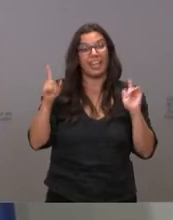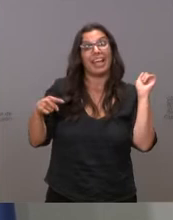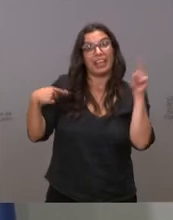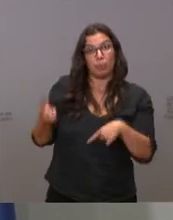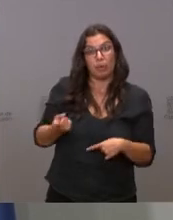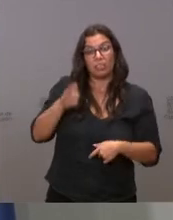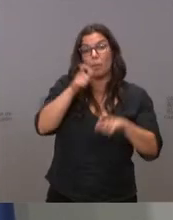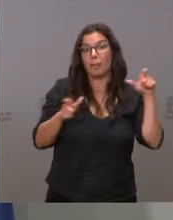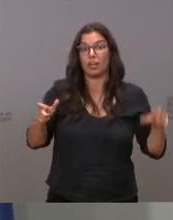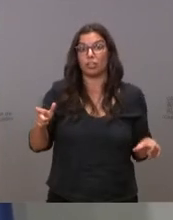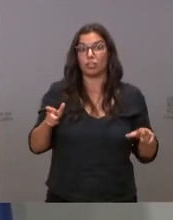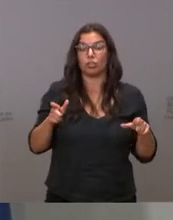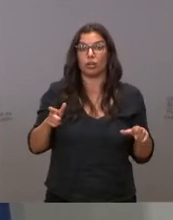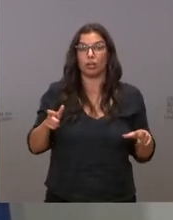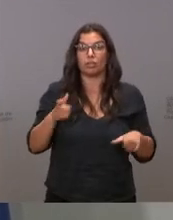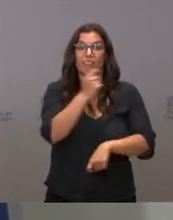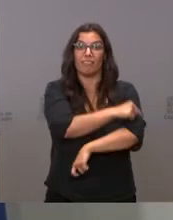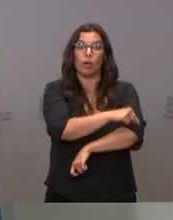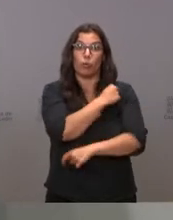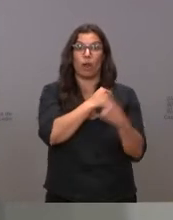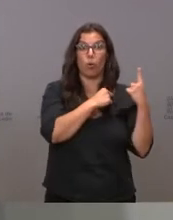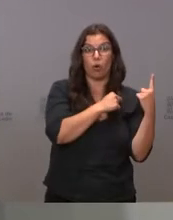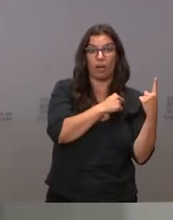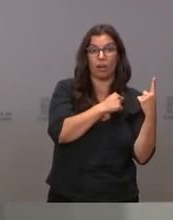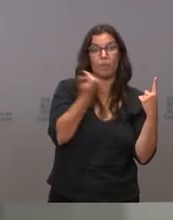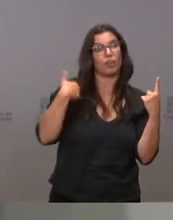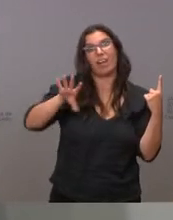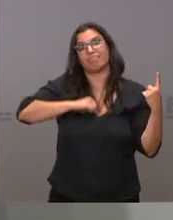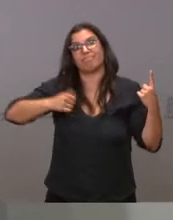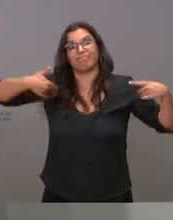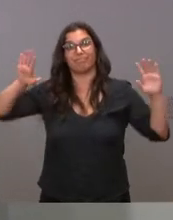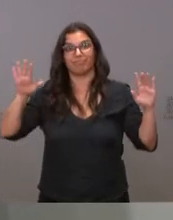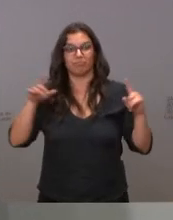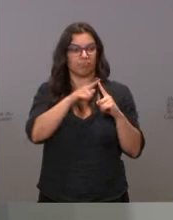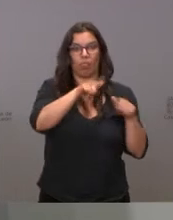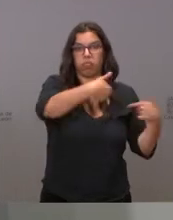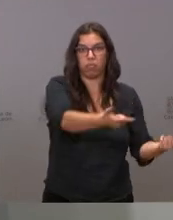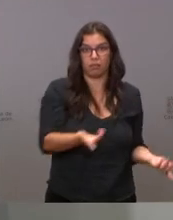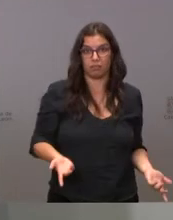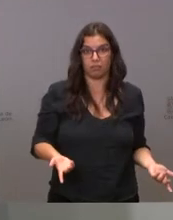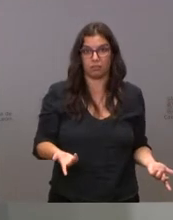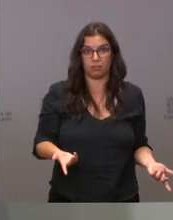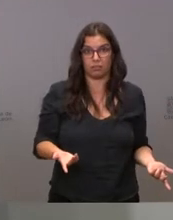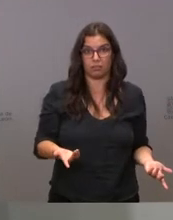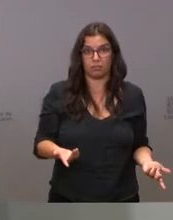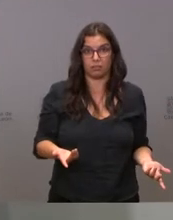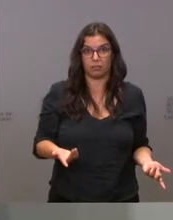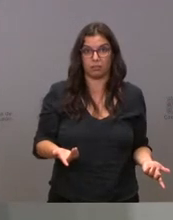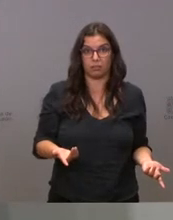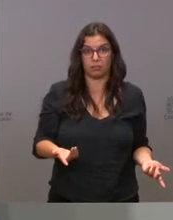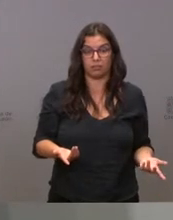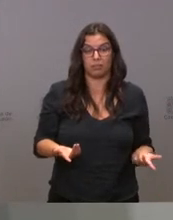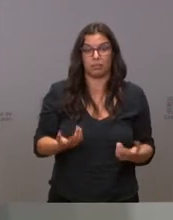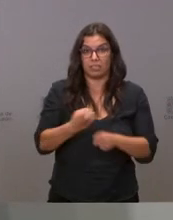a gente con la que hemos gastado una vacuna infectada. Porque hemos tirado la vacuna y no hemos hecho